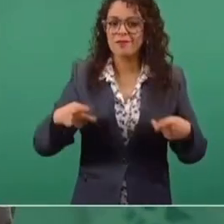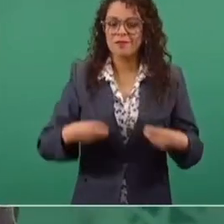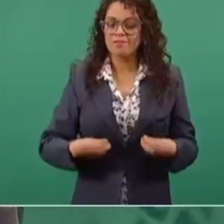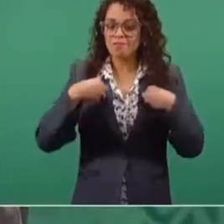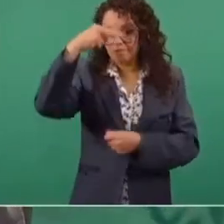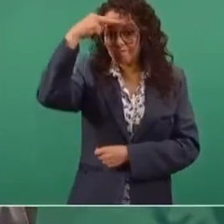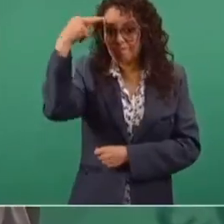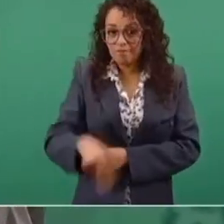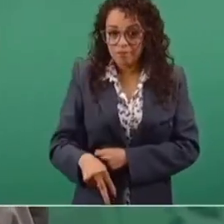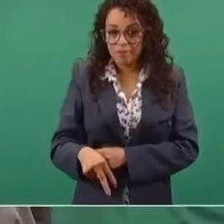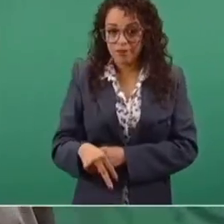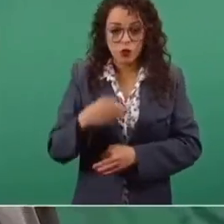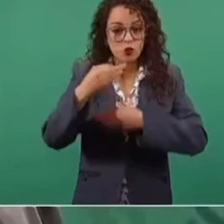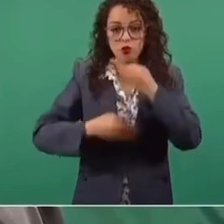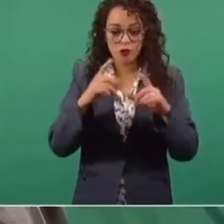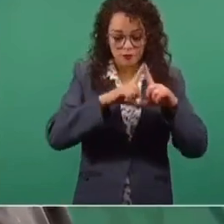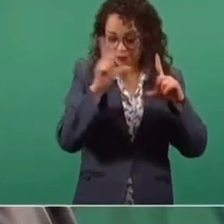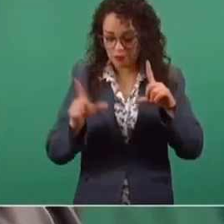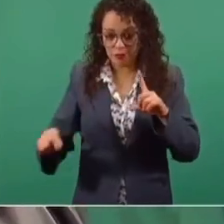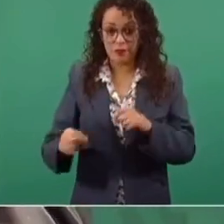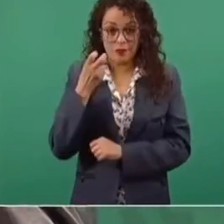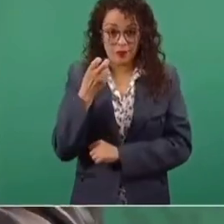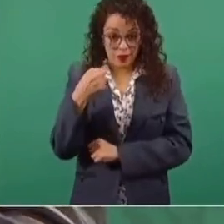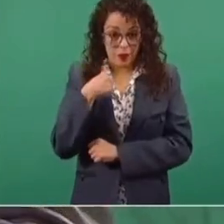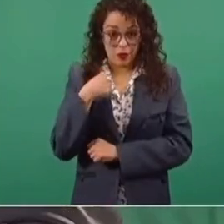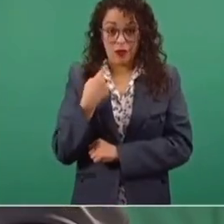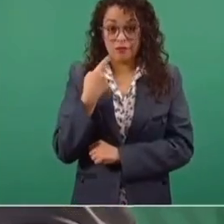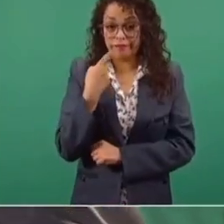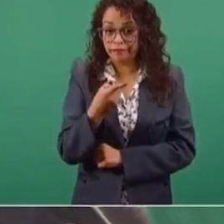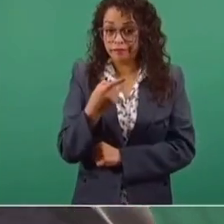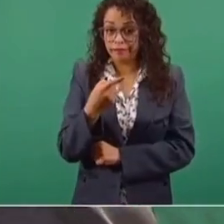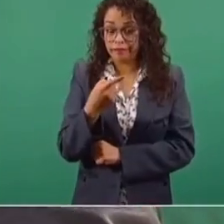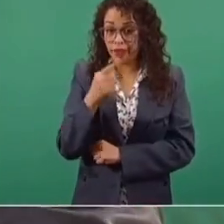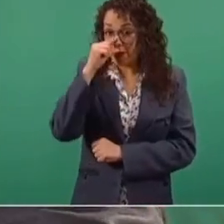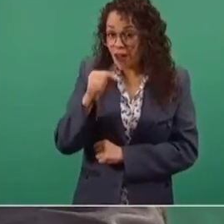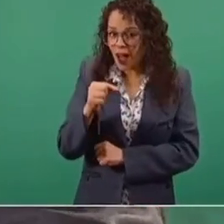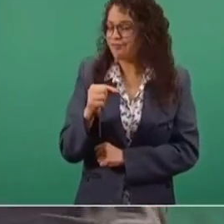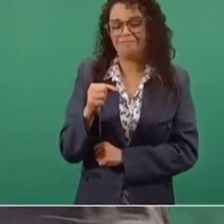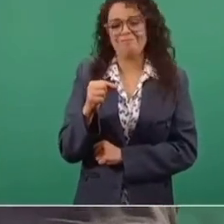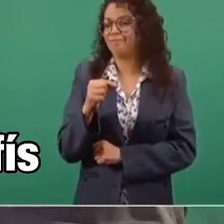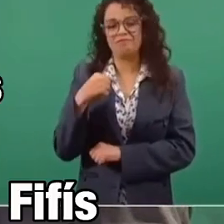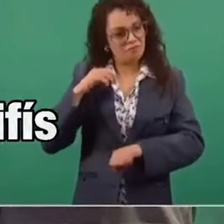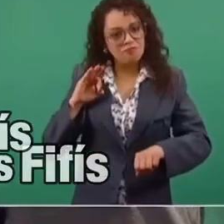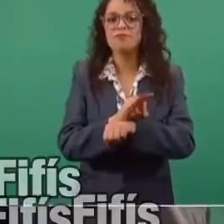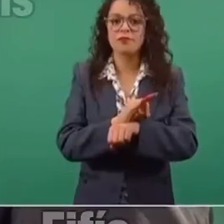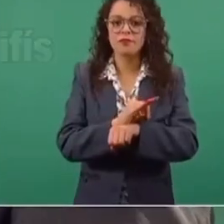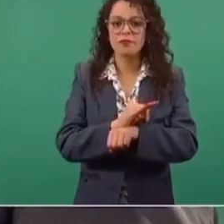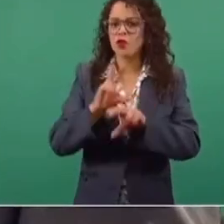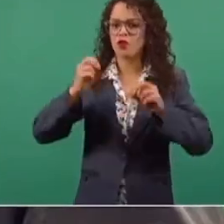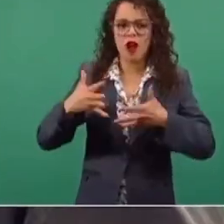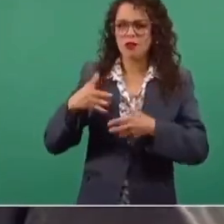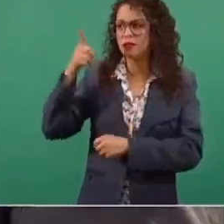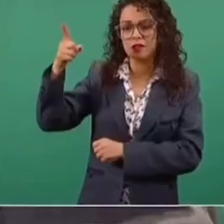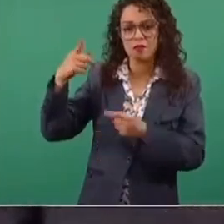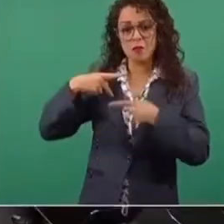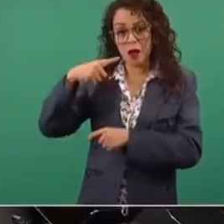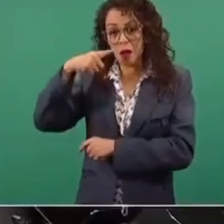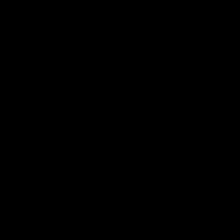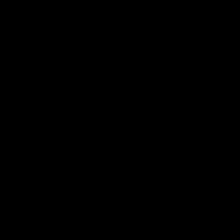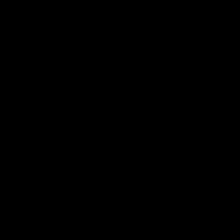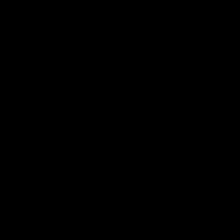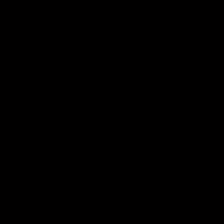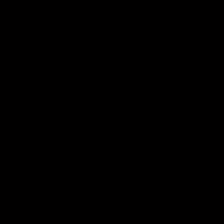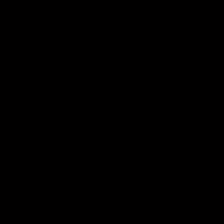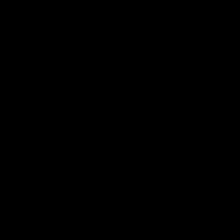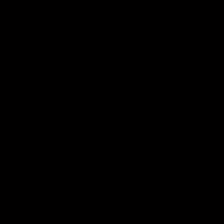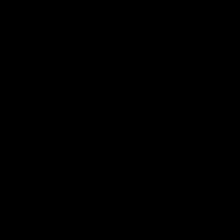ciudadanos. Entonces, no podemos fallarle al pueblo, aunque se enojen los fifís, ya se van a ir serenando poco a poco.